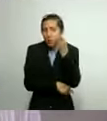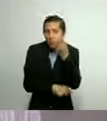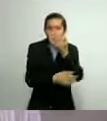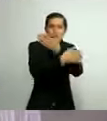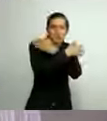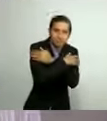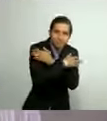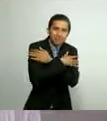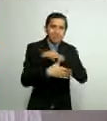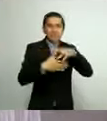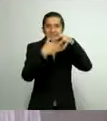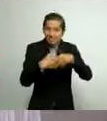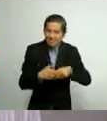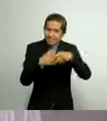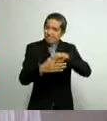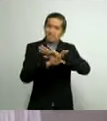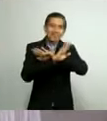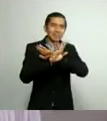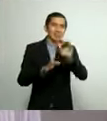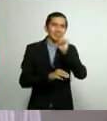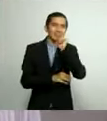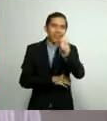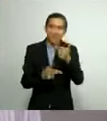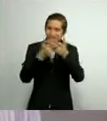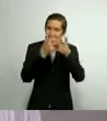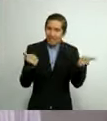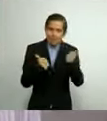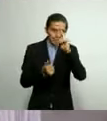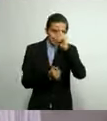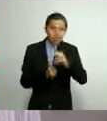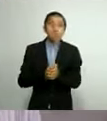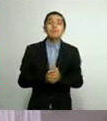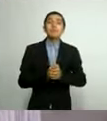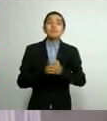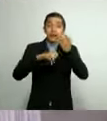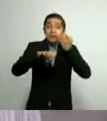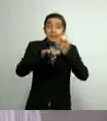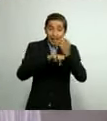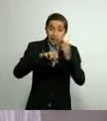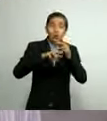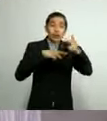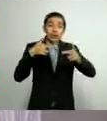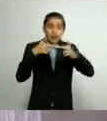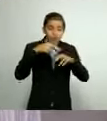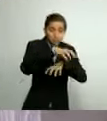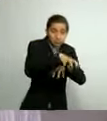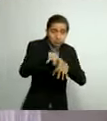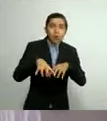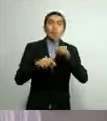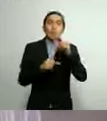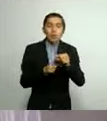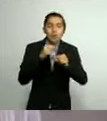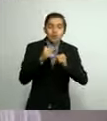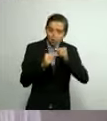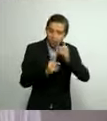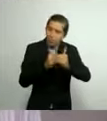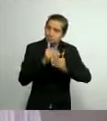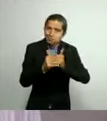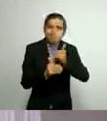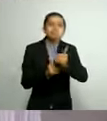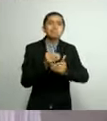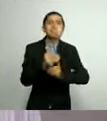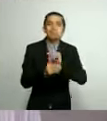abrazo, ni de mano. El Estado y sus regiones están avanzando poco a poco, pero no podemos